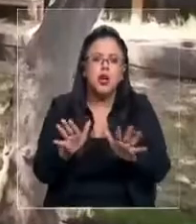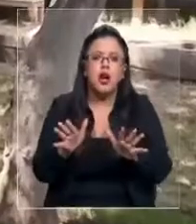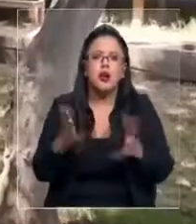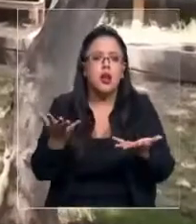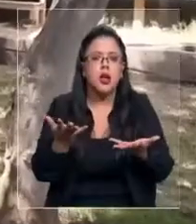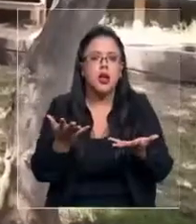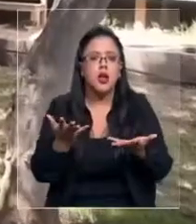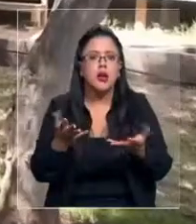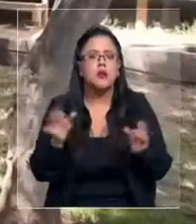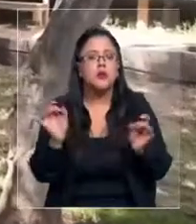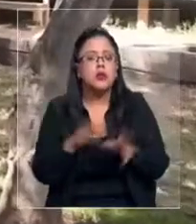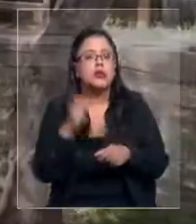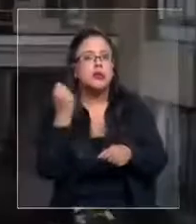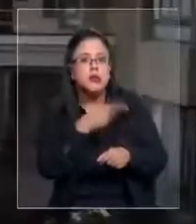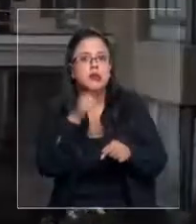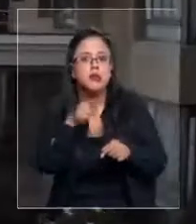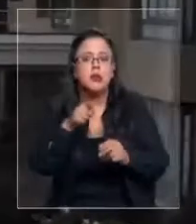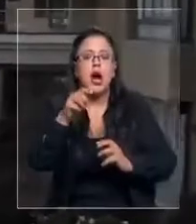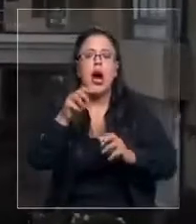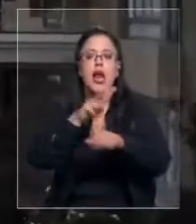Barceló en este edificio.